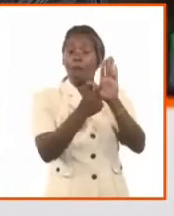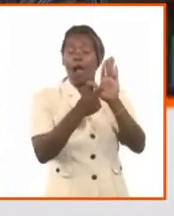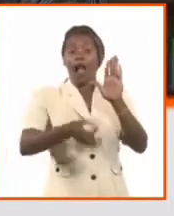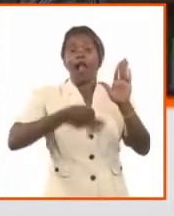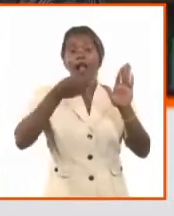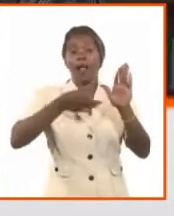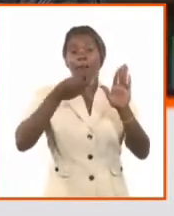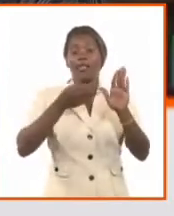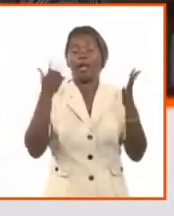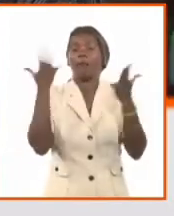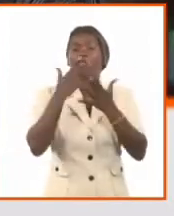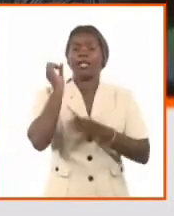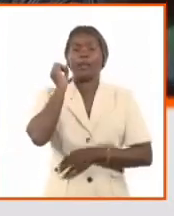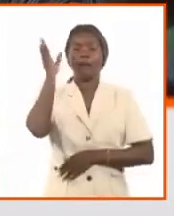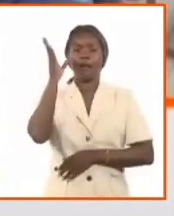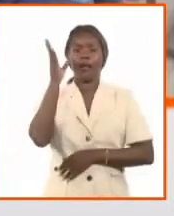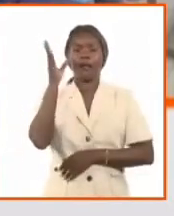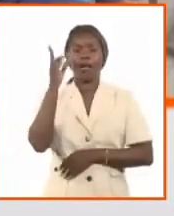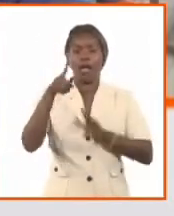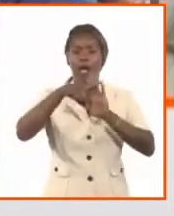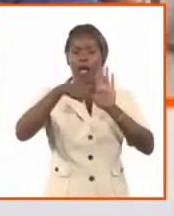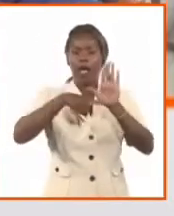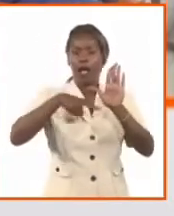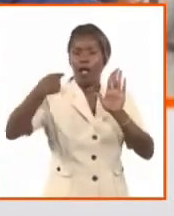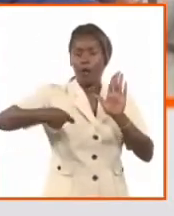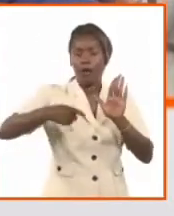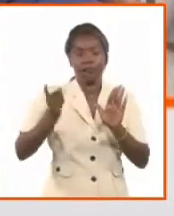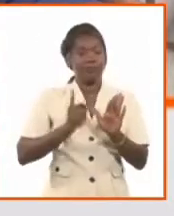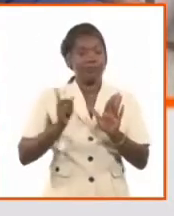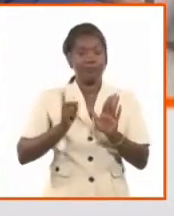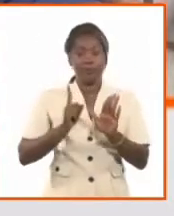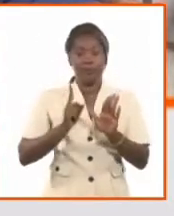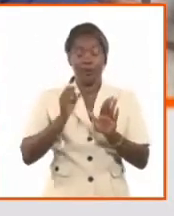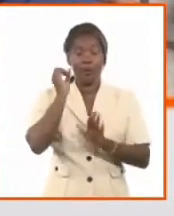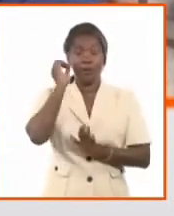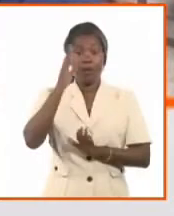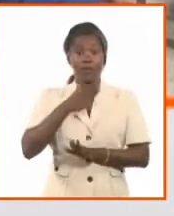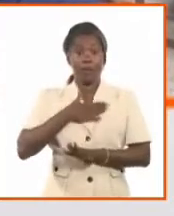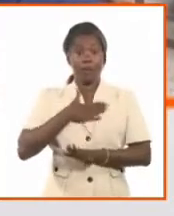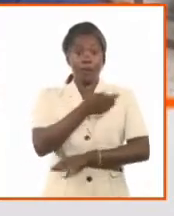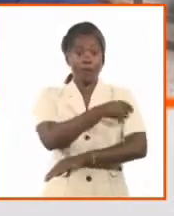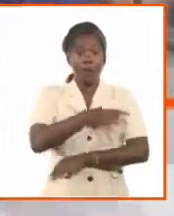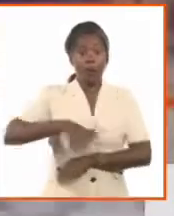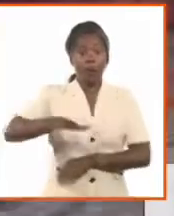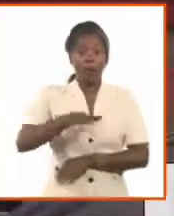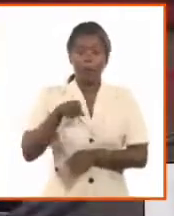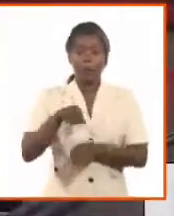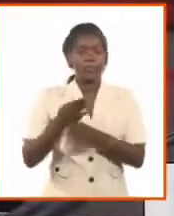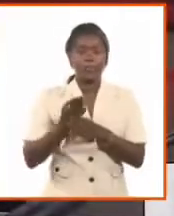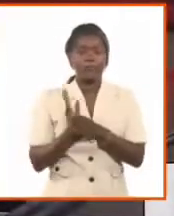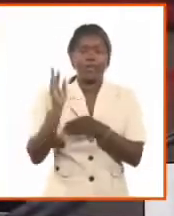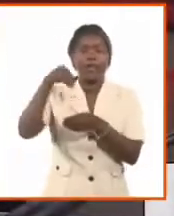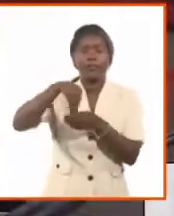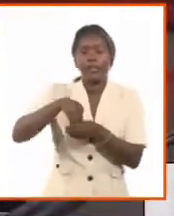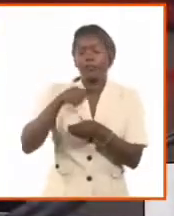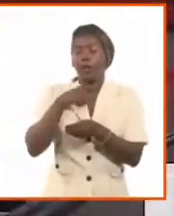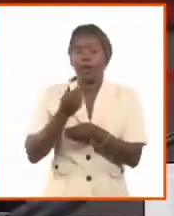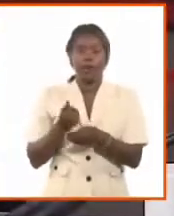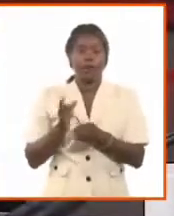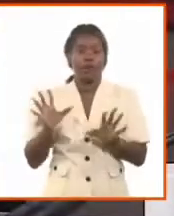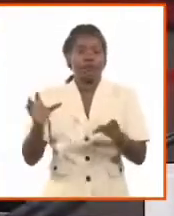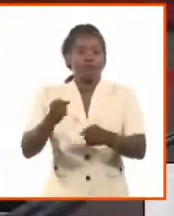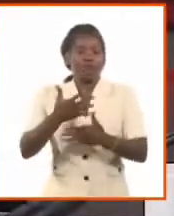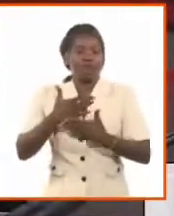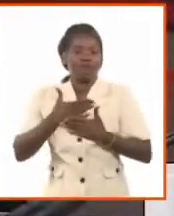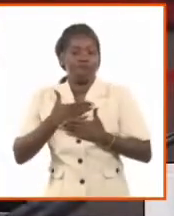matrimonio, unión de hecho, adopción, tutela, apoyos, la protección